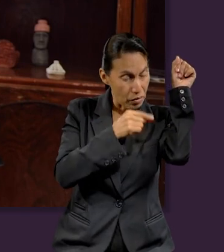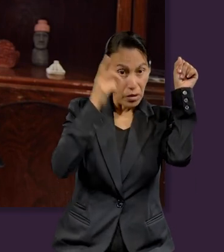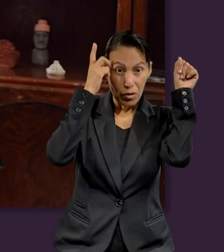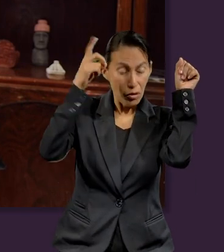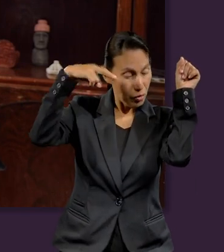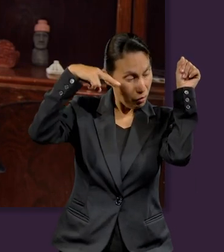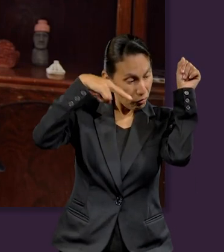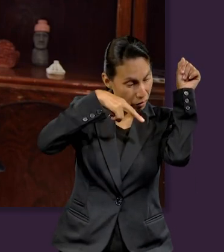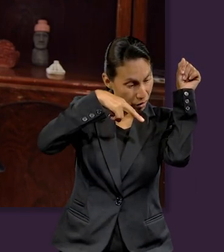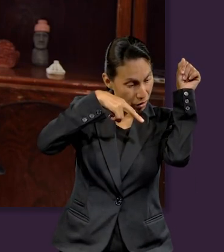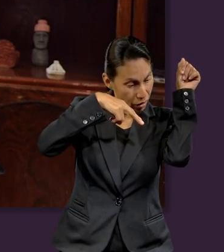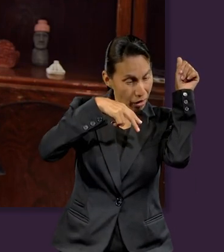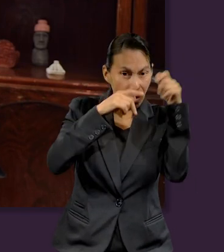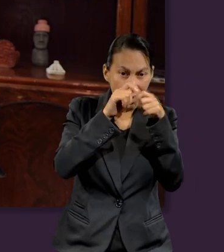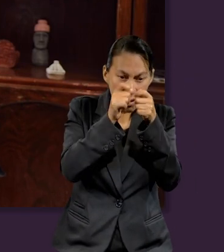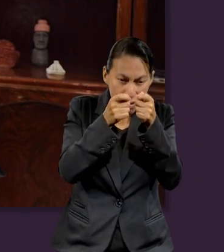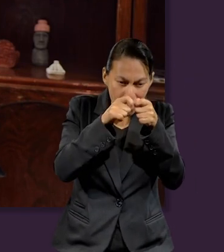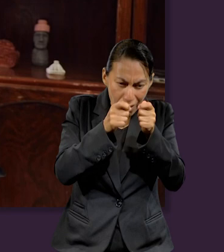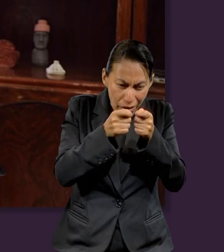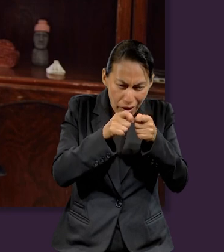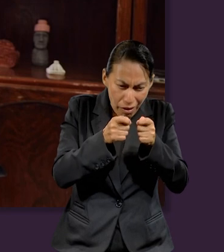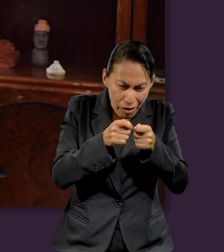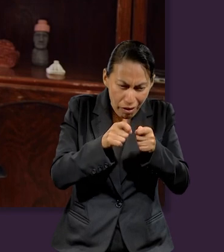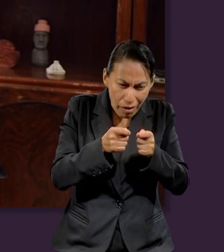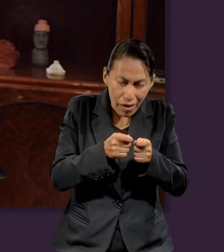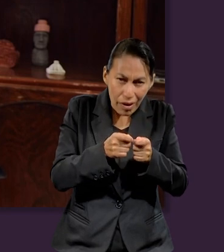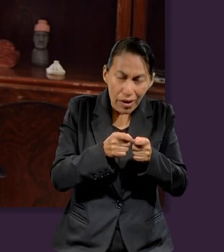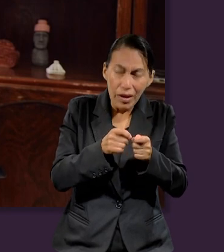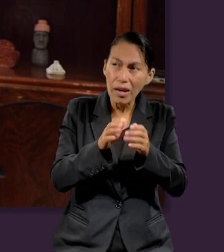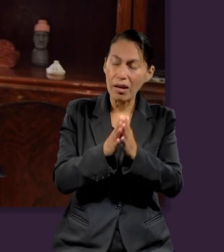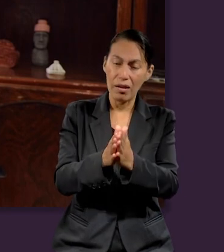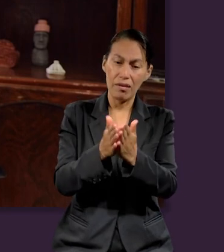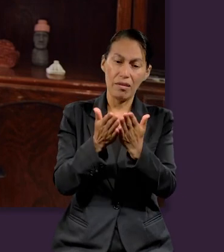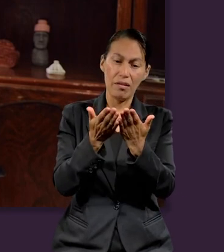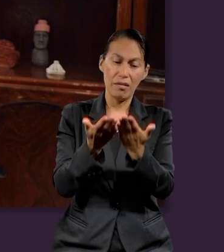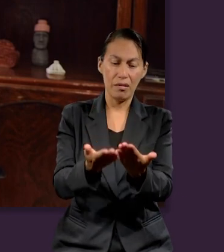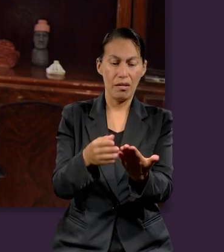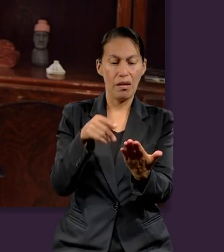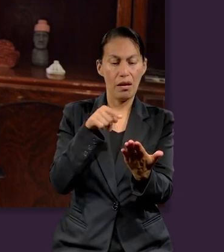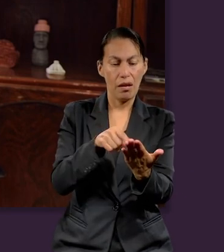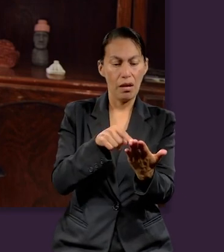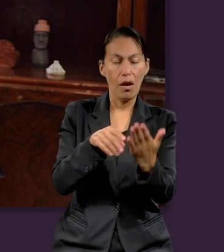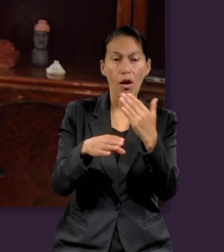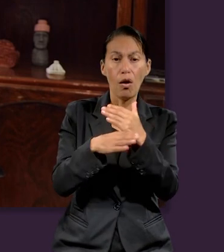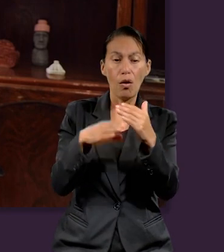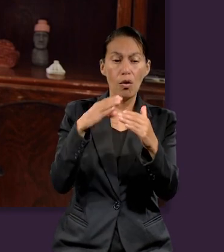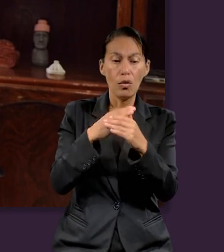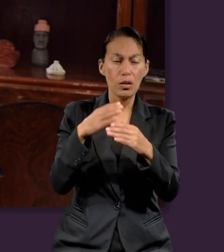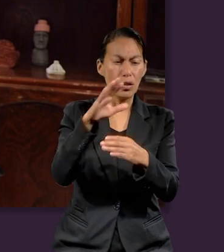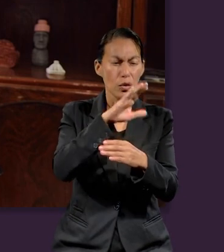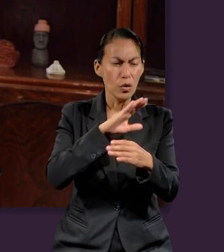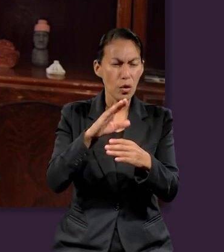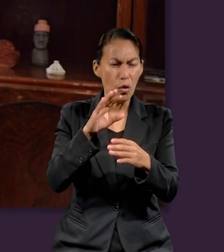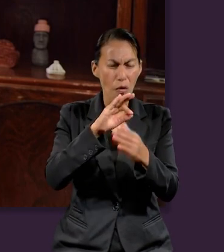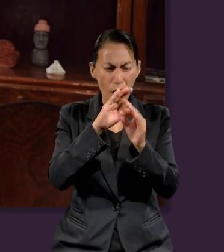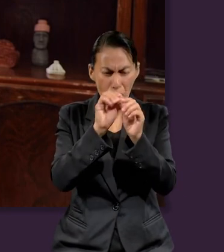y desde ahí formarte y agrega, y en tu libro estaban escritas todas aquellas cosas que fueron luego formadas?